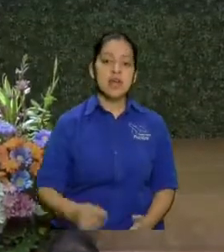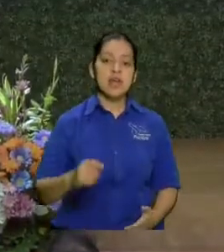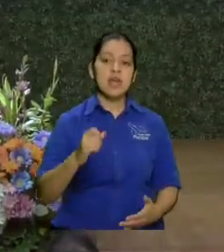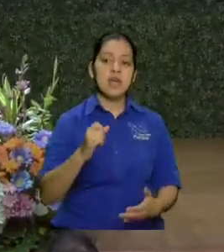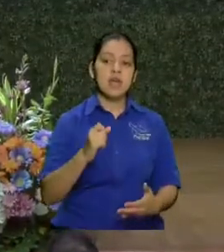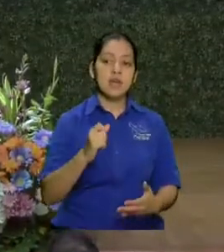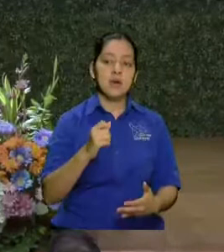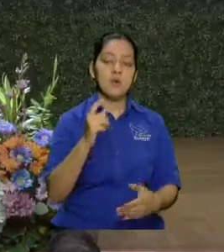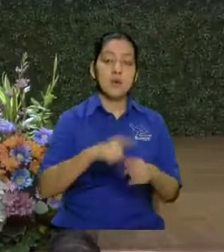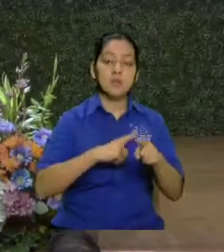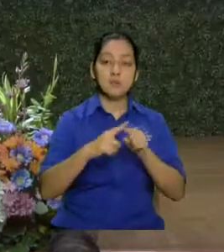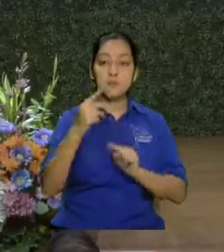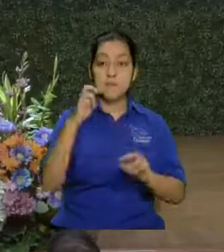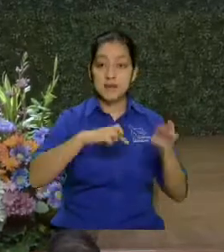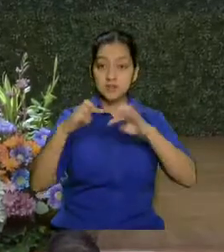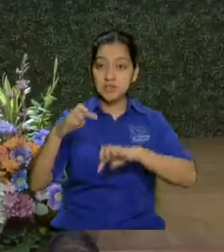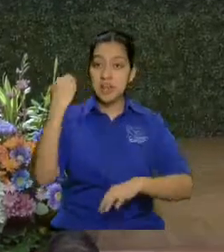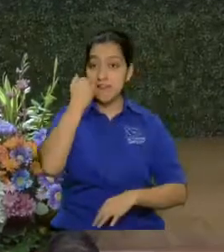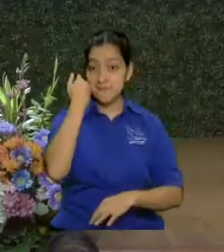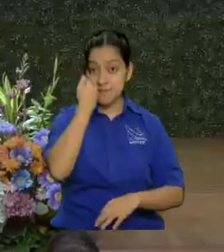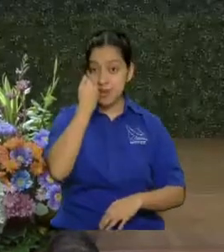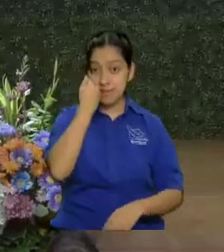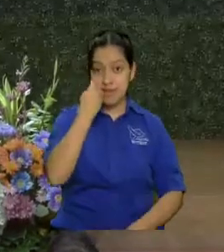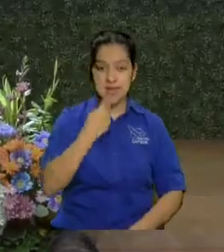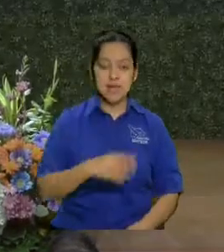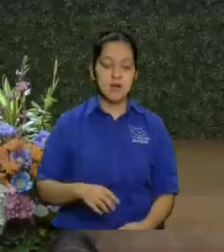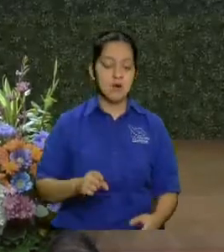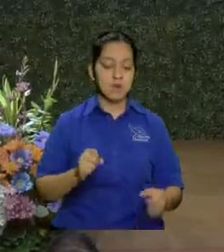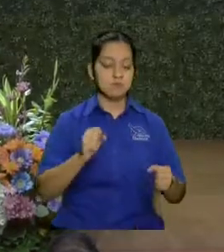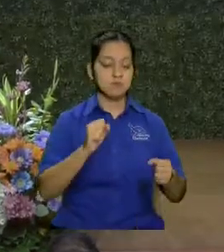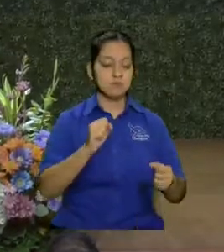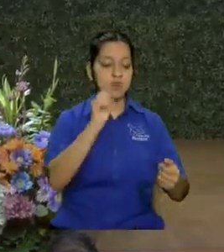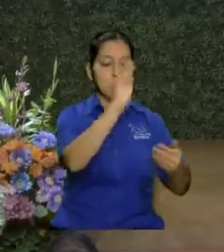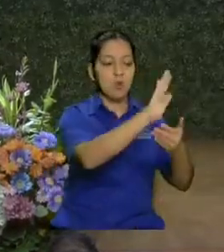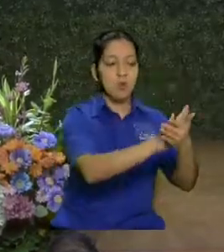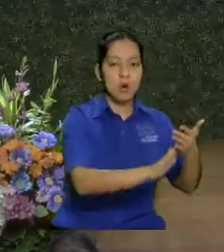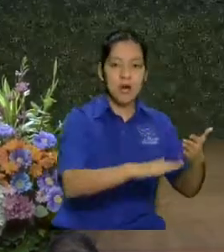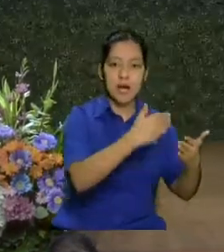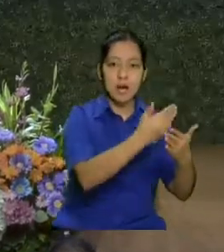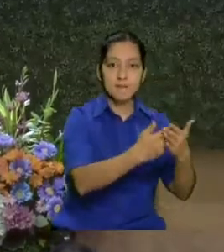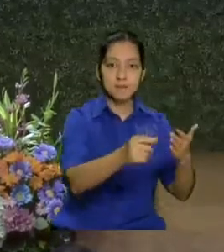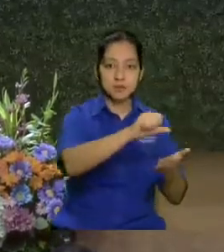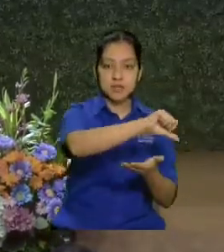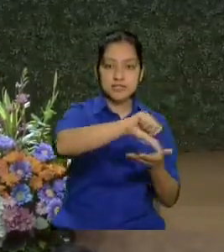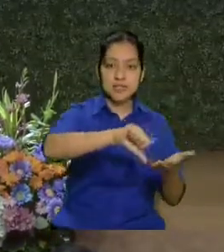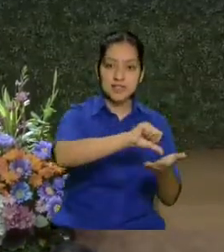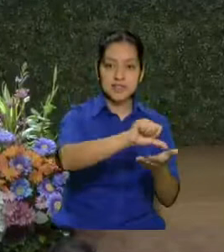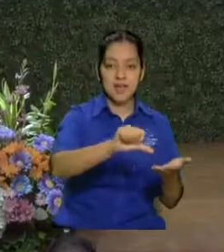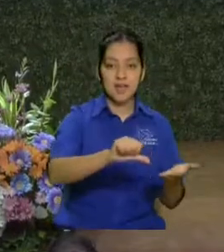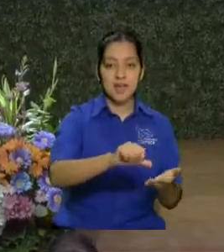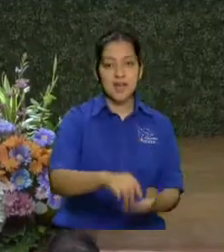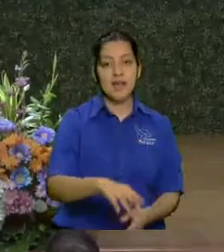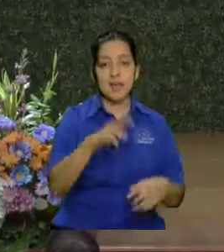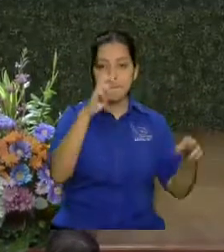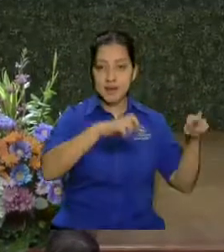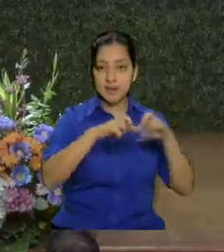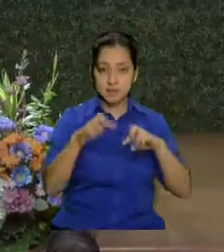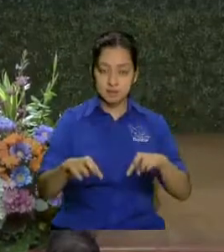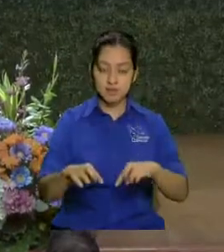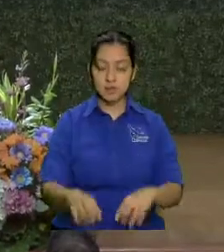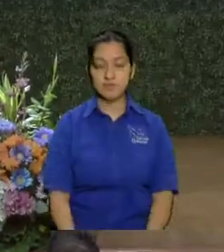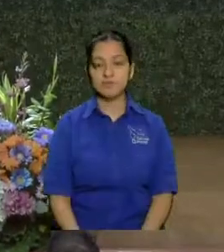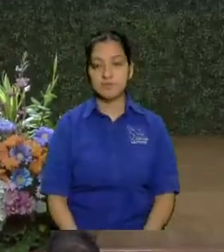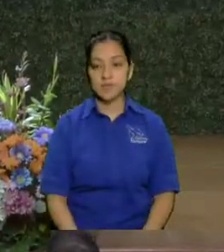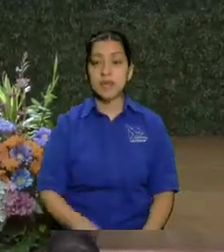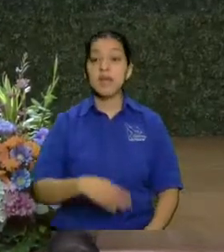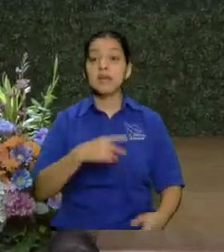ungan a las puertas si pero para mí santiago en la biblia y el antiguo testamento también en la biblia y en la biblia